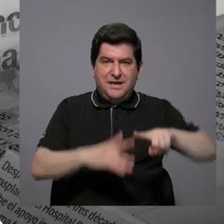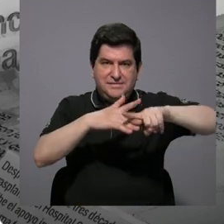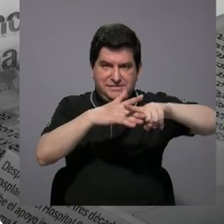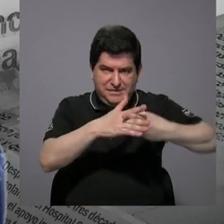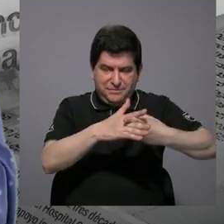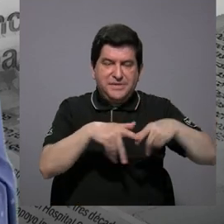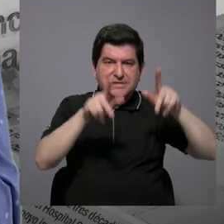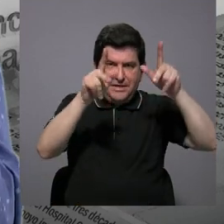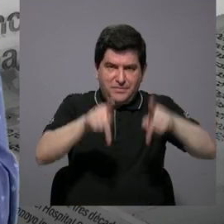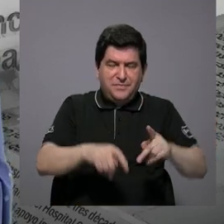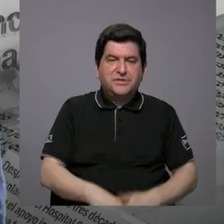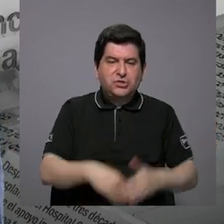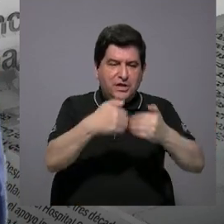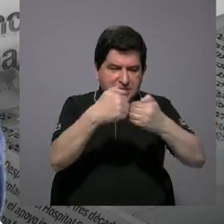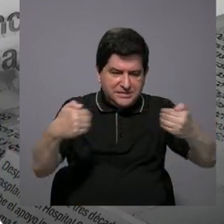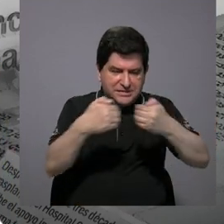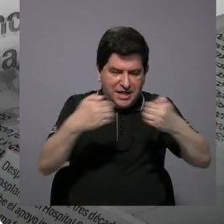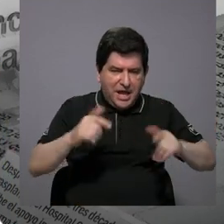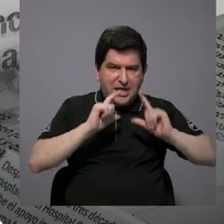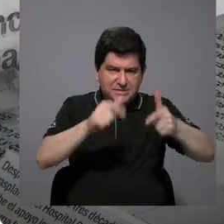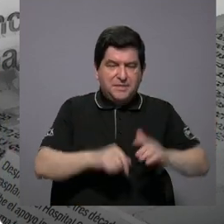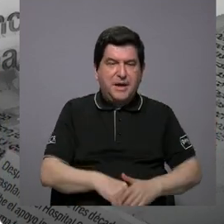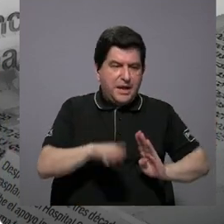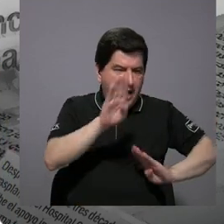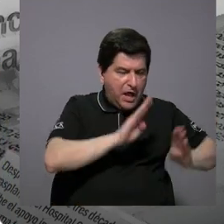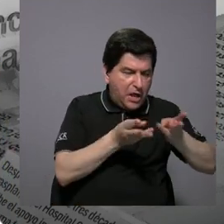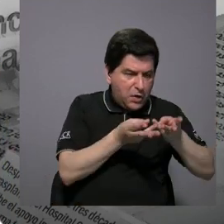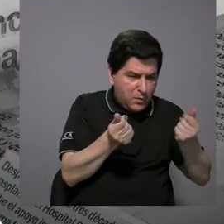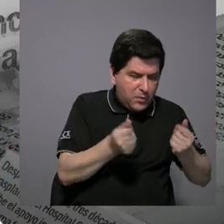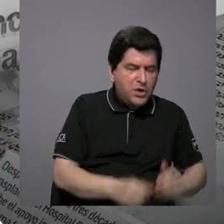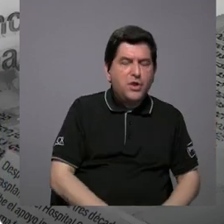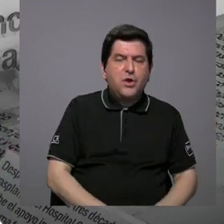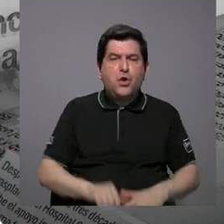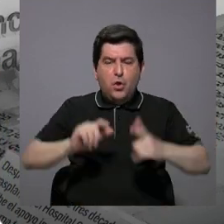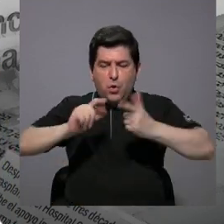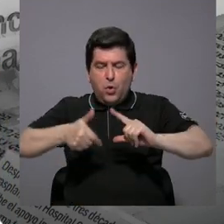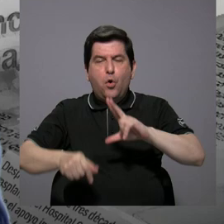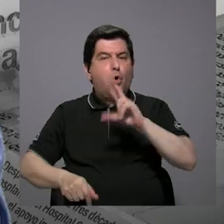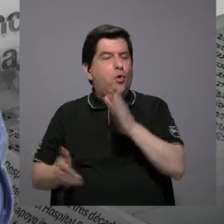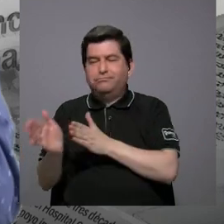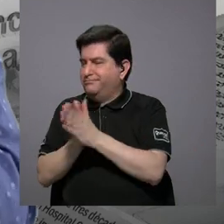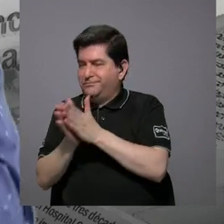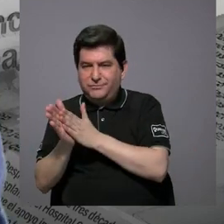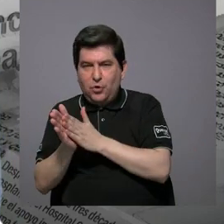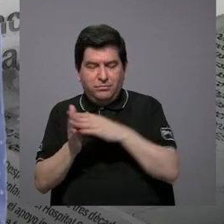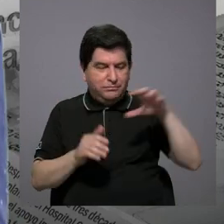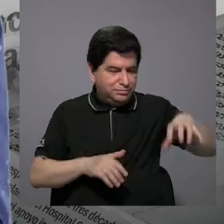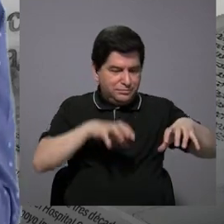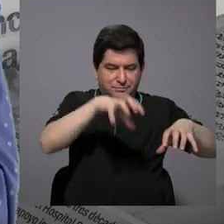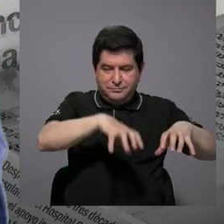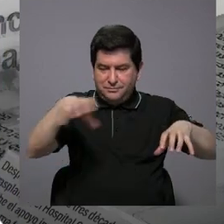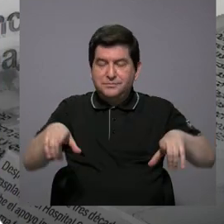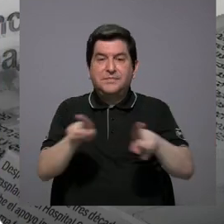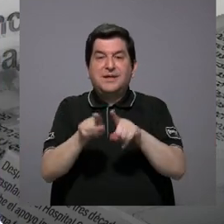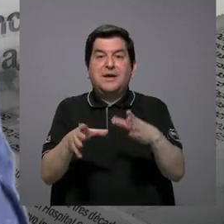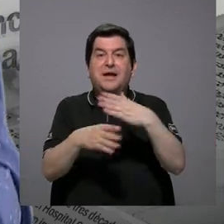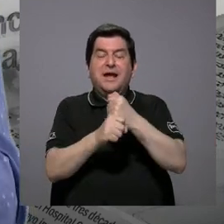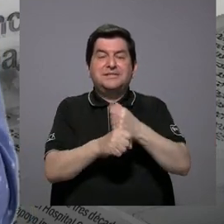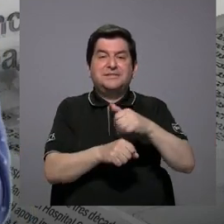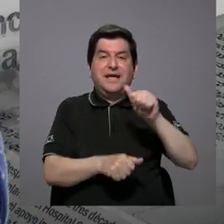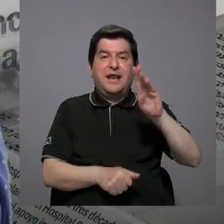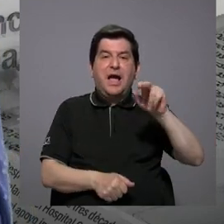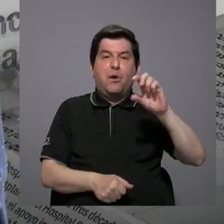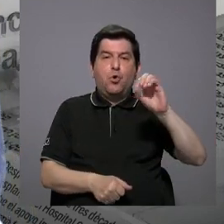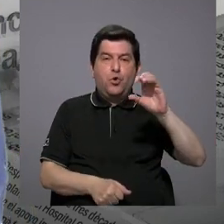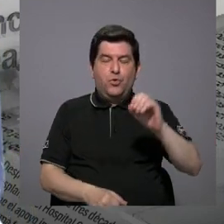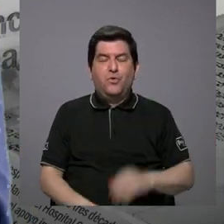la gente separa sus desechos en lo biodegradable, reciclable y no aprovechable y se hace el abono orgánico y los reciclables